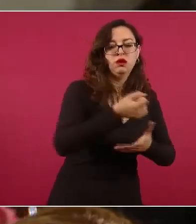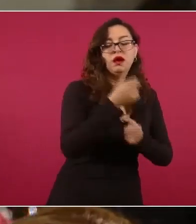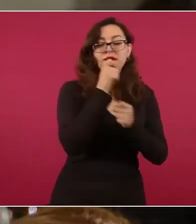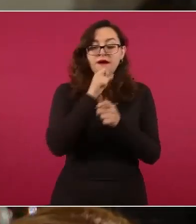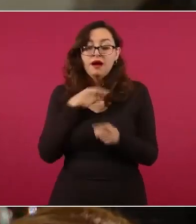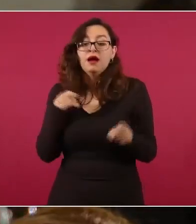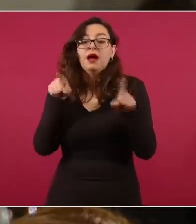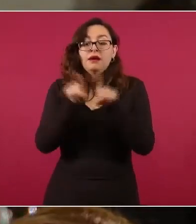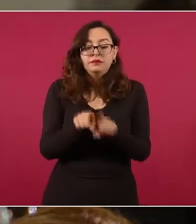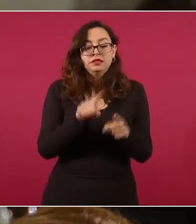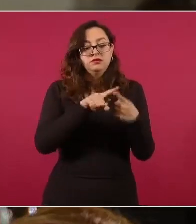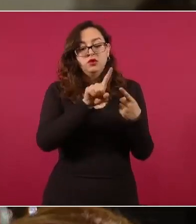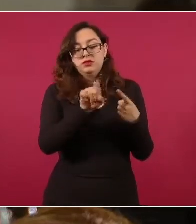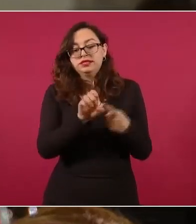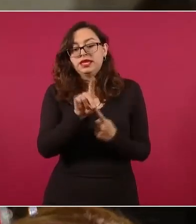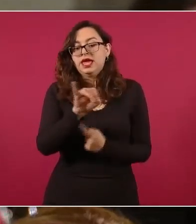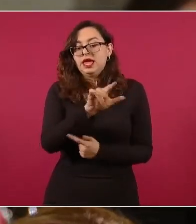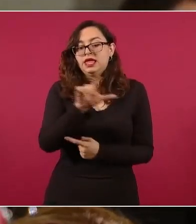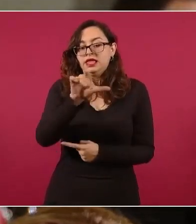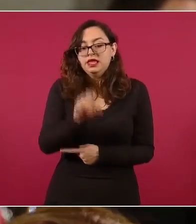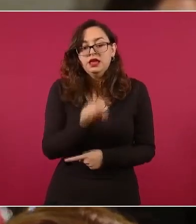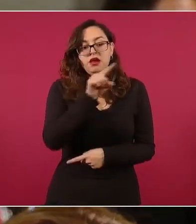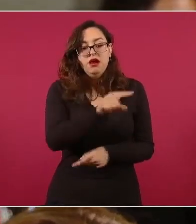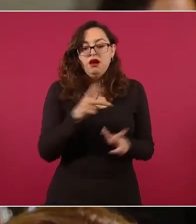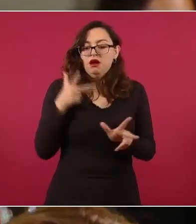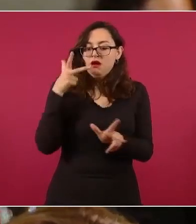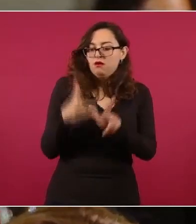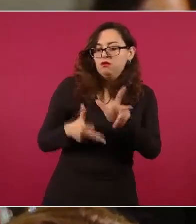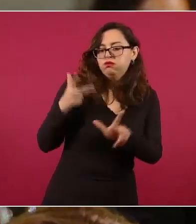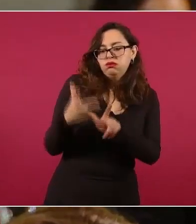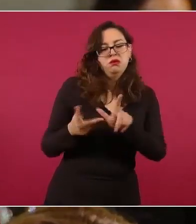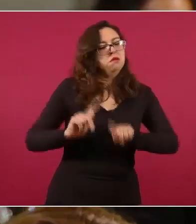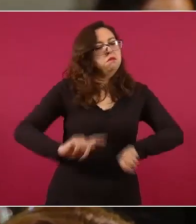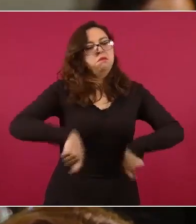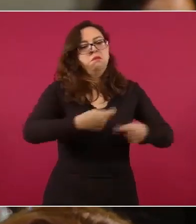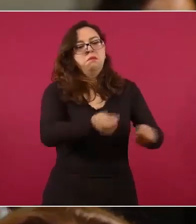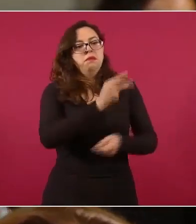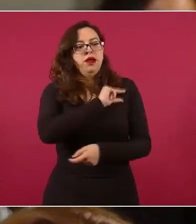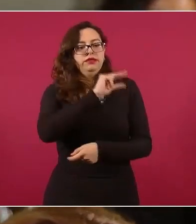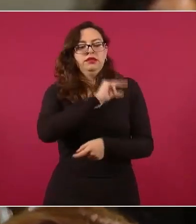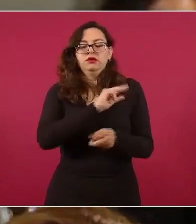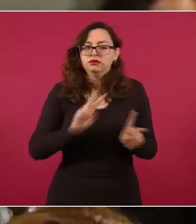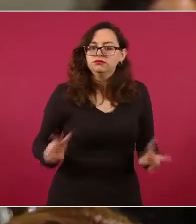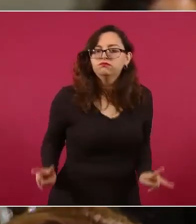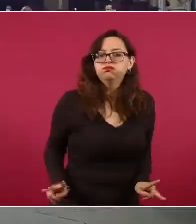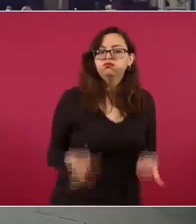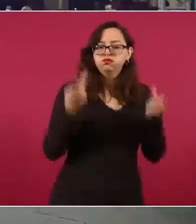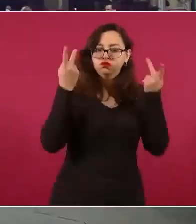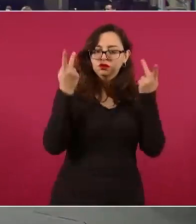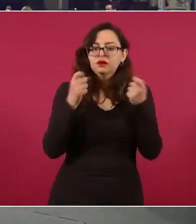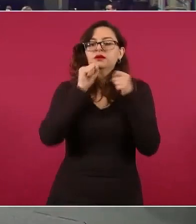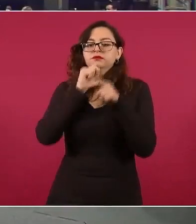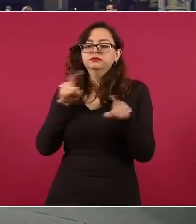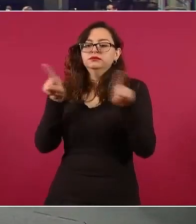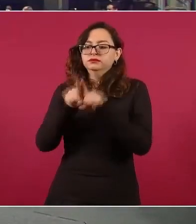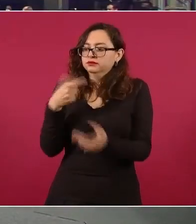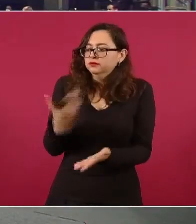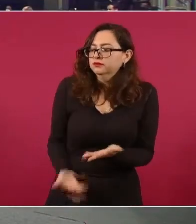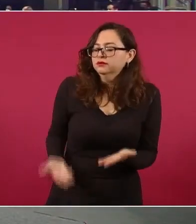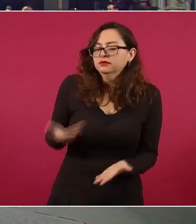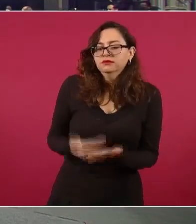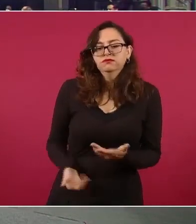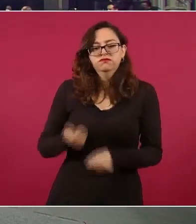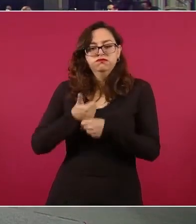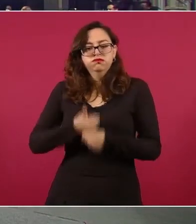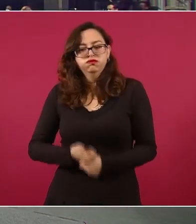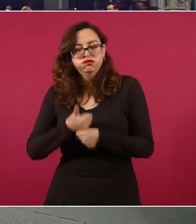nacionales de México y también fue origen su gobierno de esto que estábamos padeciendo a la fecha de